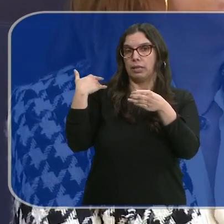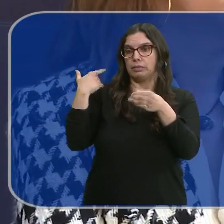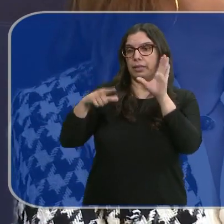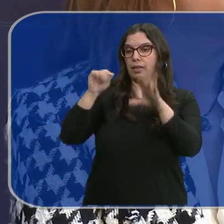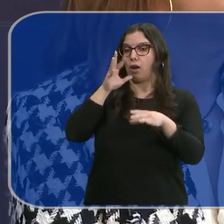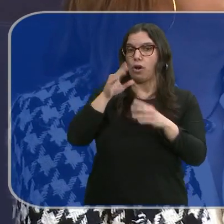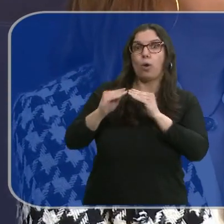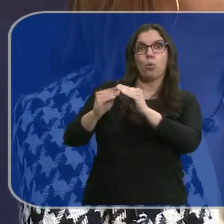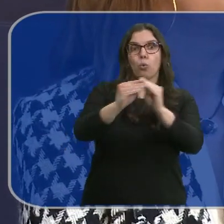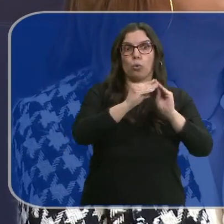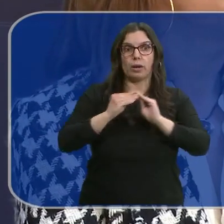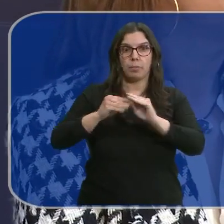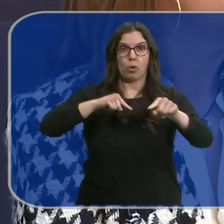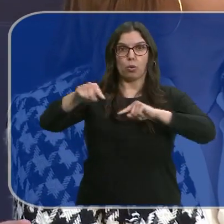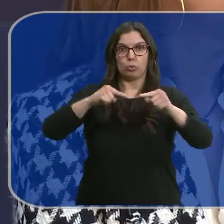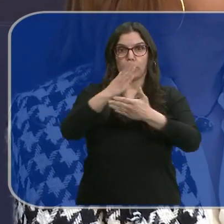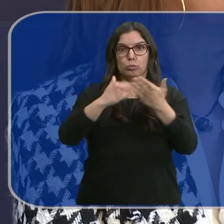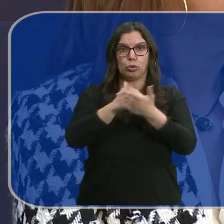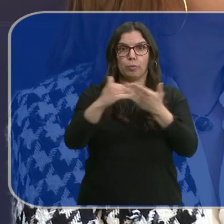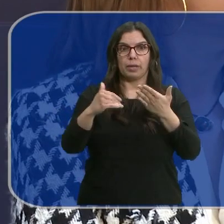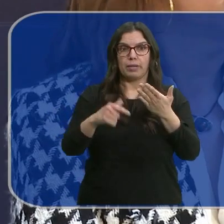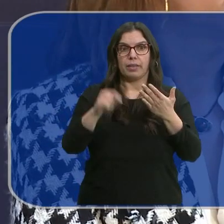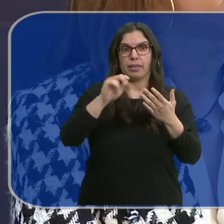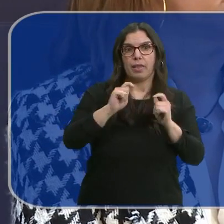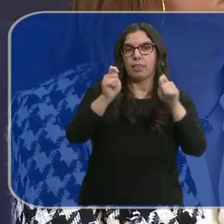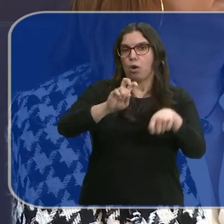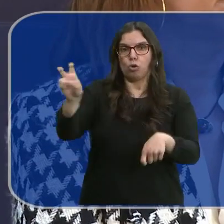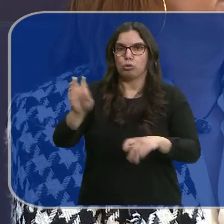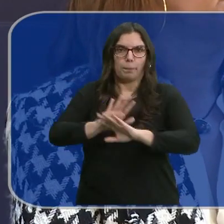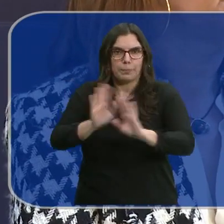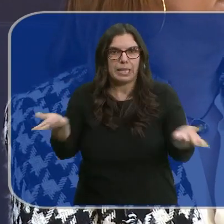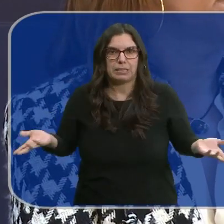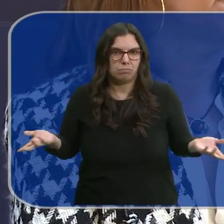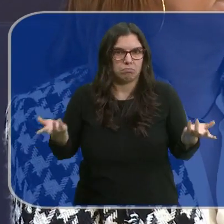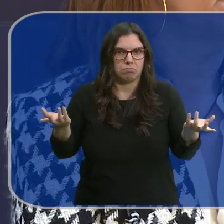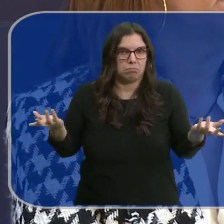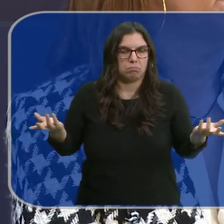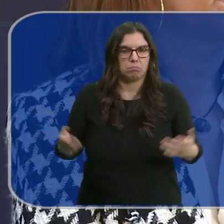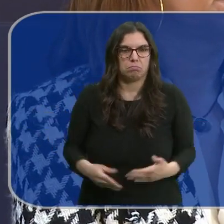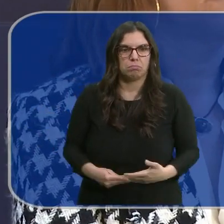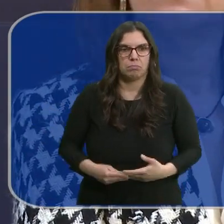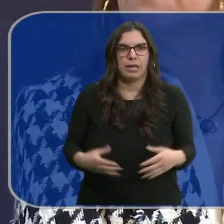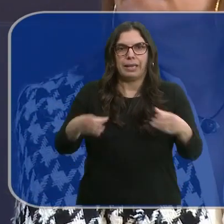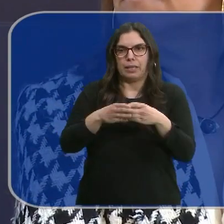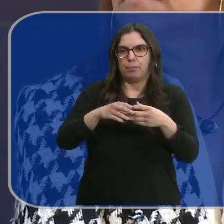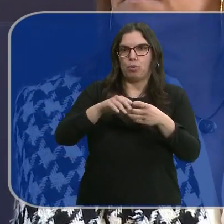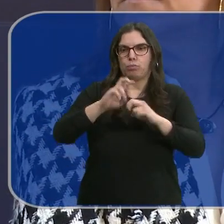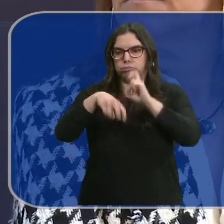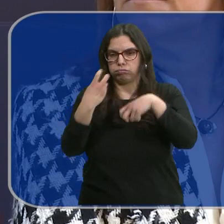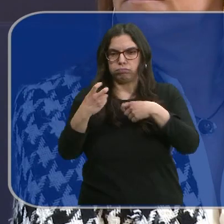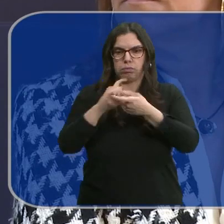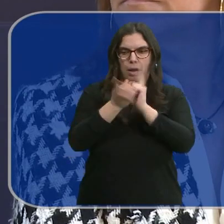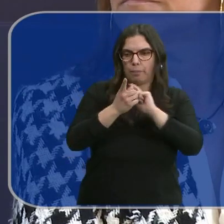tomado la decisión, unánime por cierto, de la ejecutiva autonómica, de nombrar otras, sin más. Los equipos se cambian, se